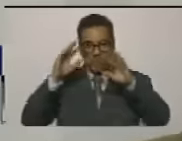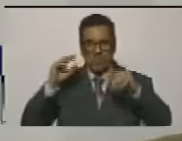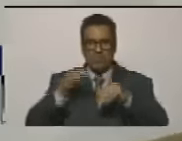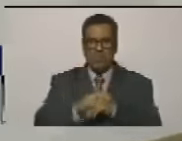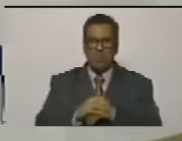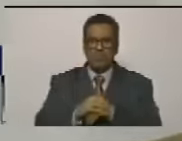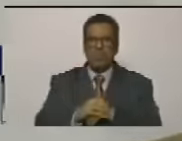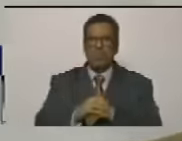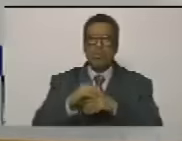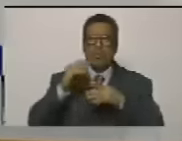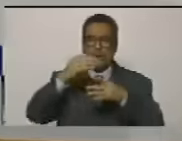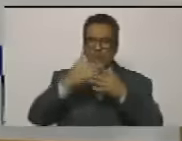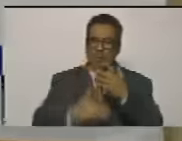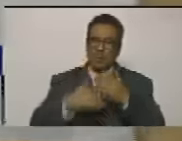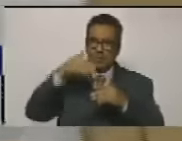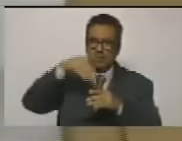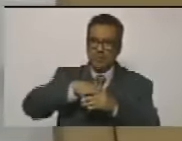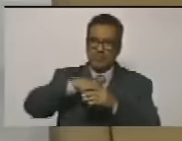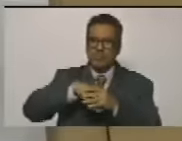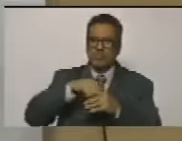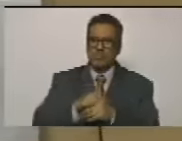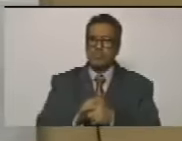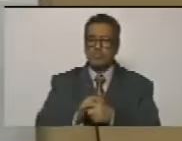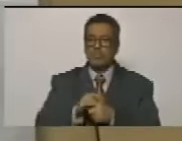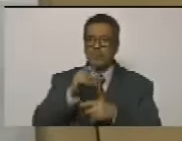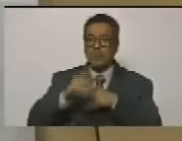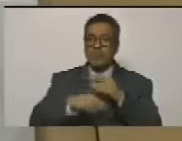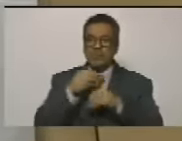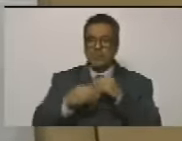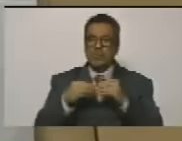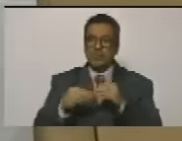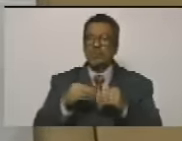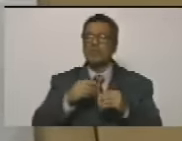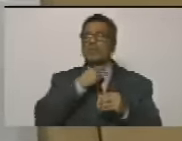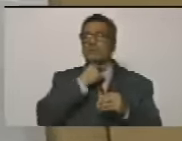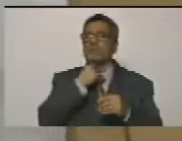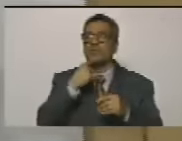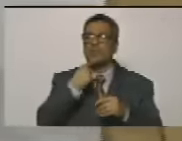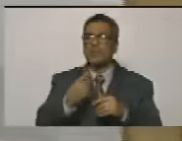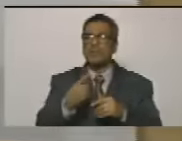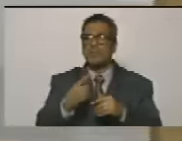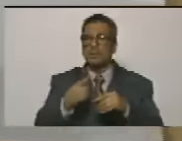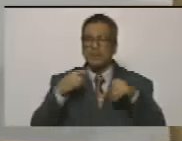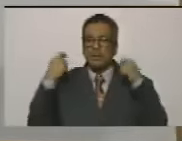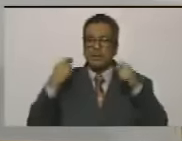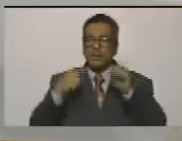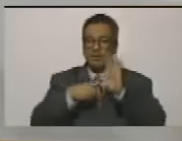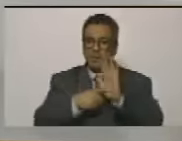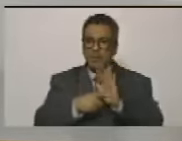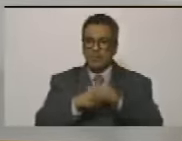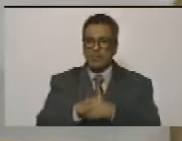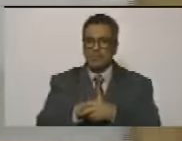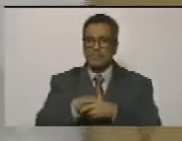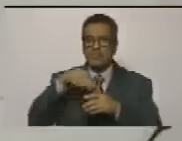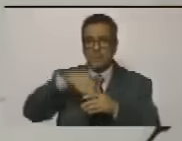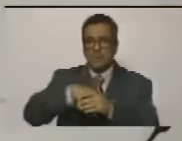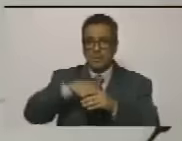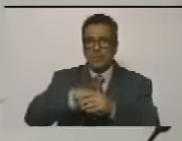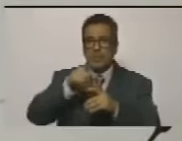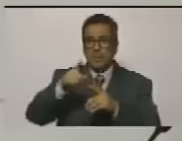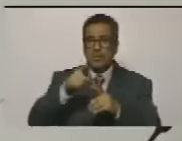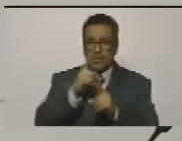con condiciones electorales para que sea como les encanta decir a la propaganda occidental elecciones